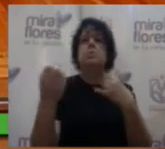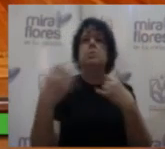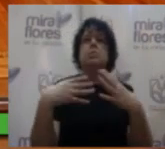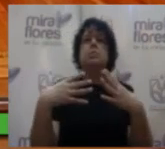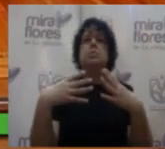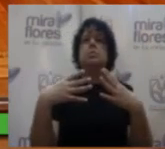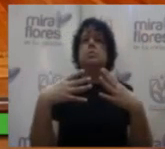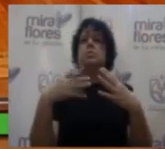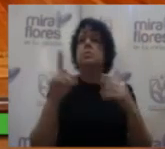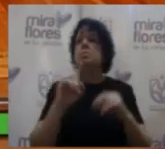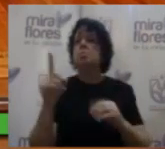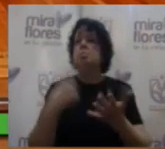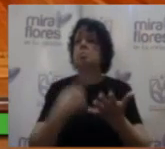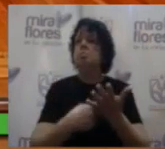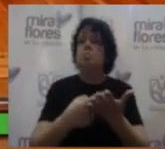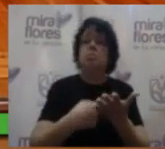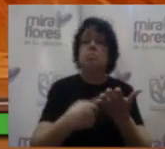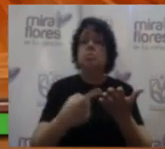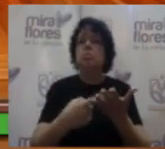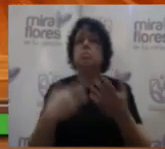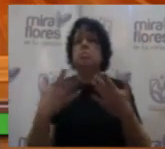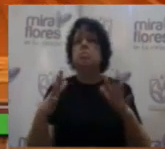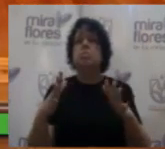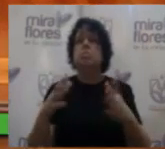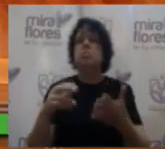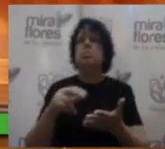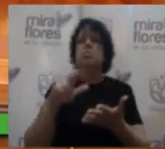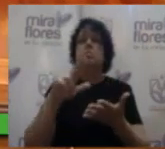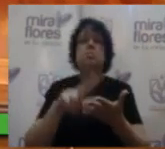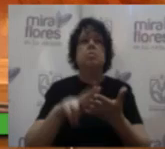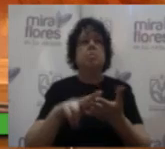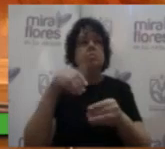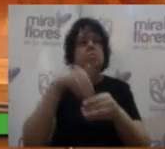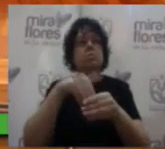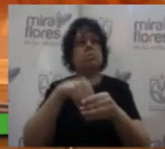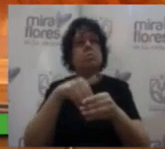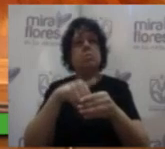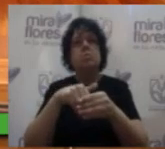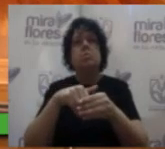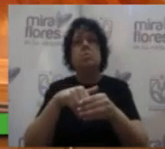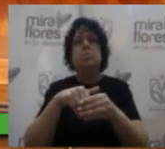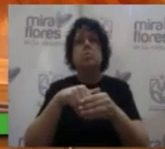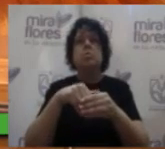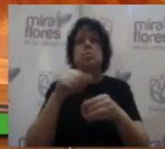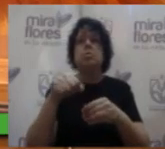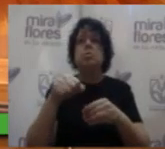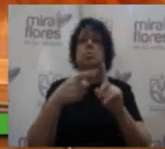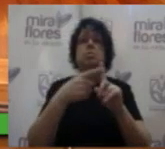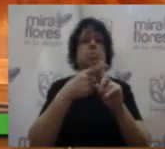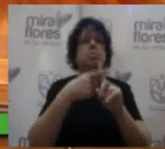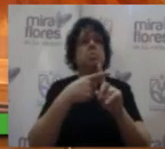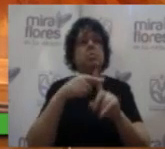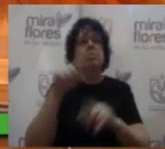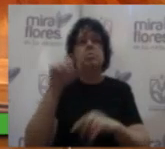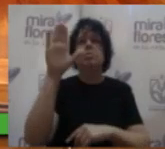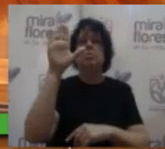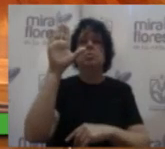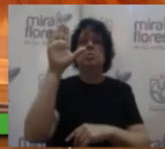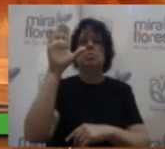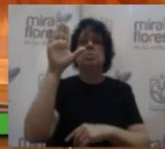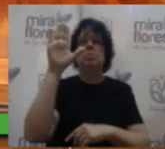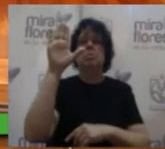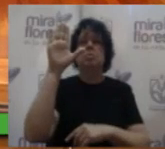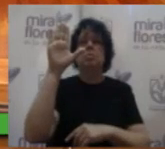Si no tenemos debate procederemos a su votación a aquellos miembros del Consejo que estén a favor de aprobar este proyecto de acuerdo